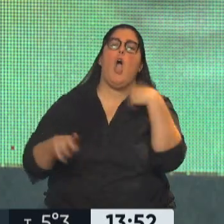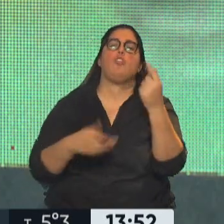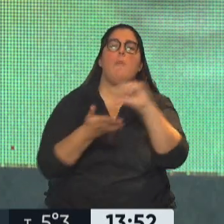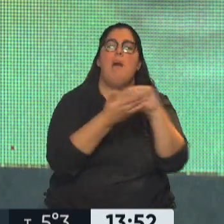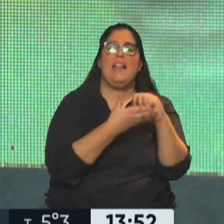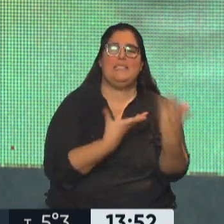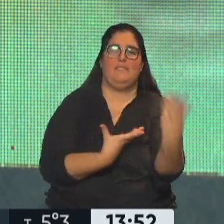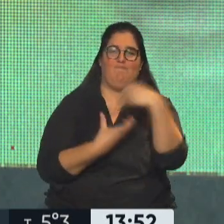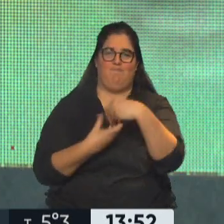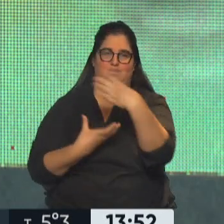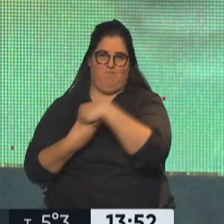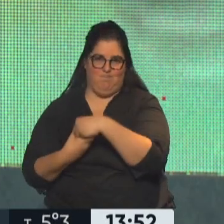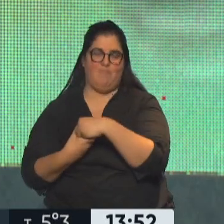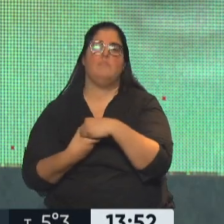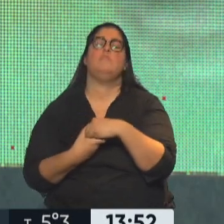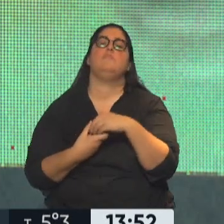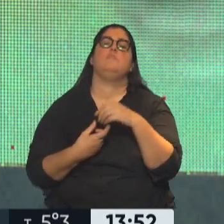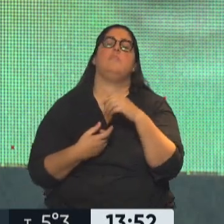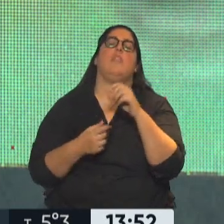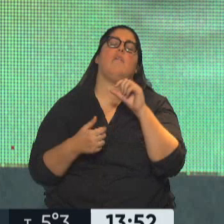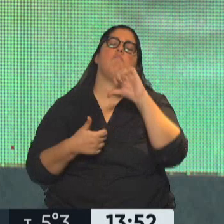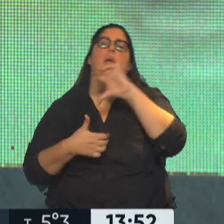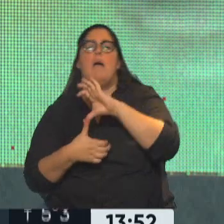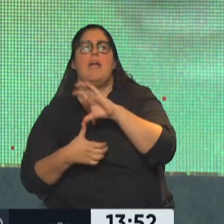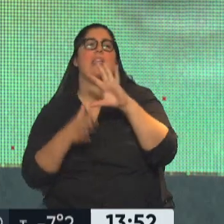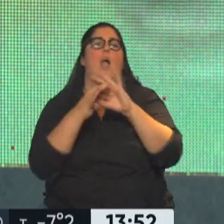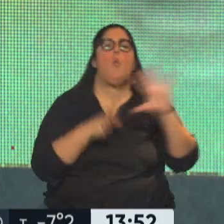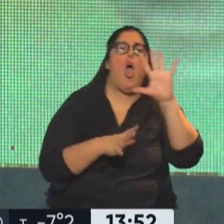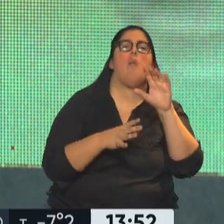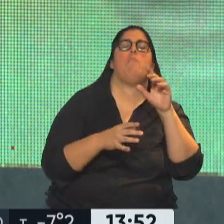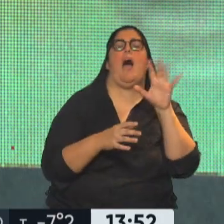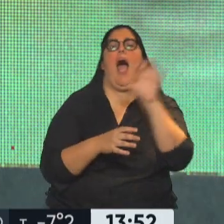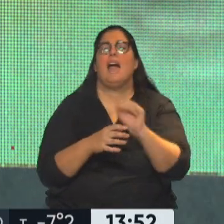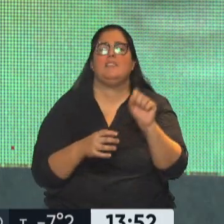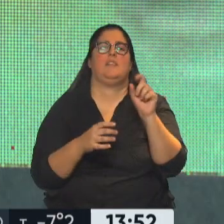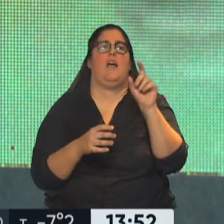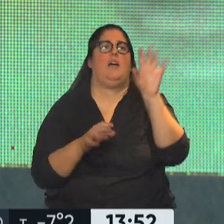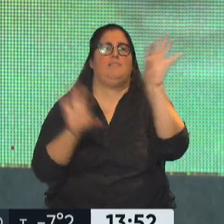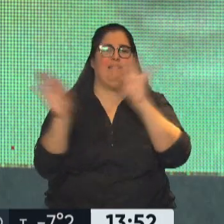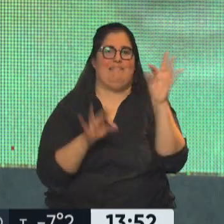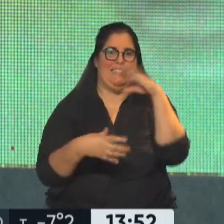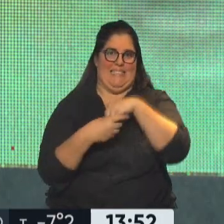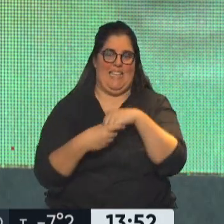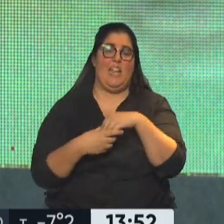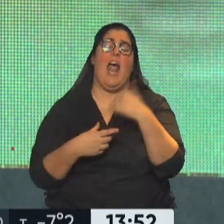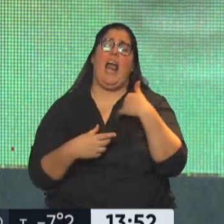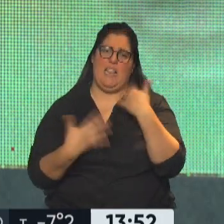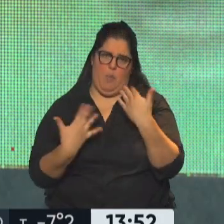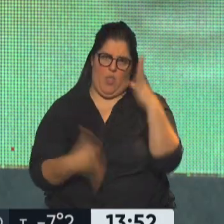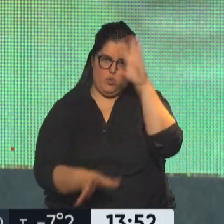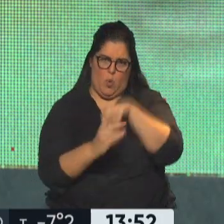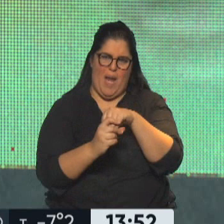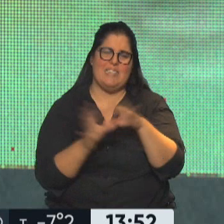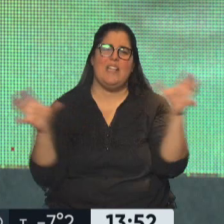vinculados de cada continente, digamos. Argentina está muy cerca de sumarse, no solamente al bloque de los BRICS, sino